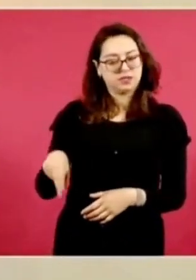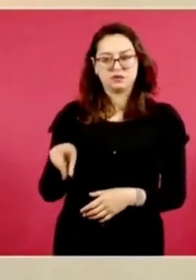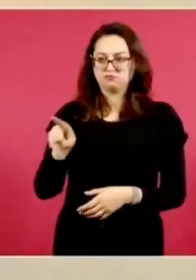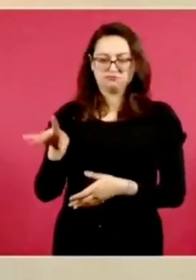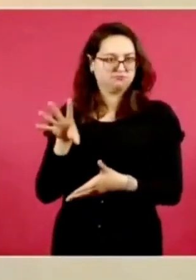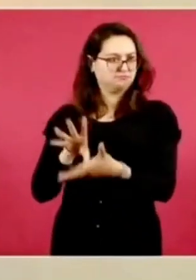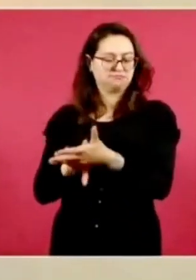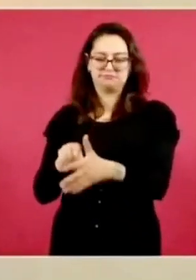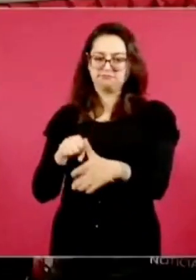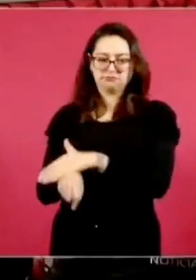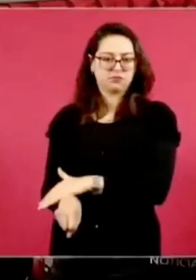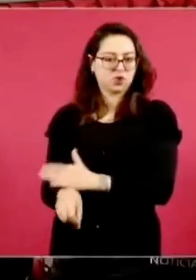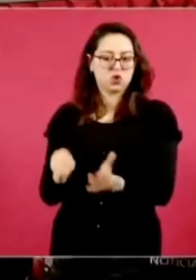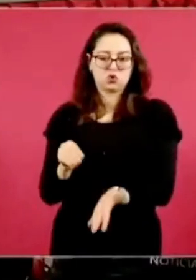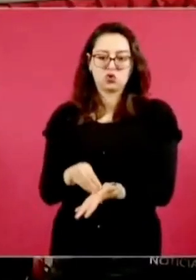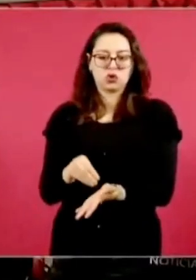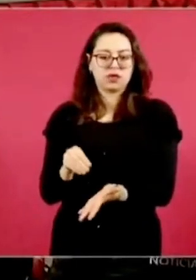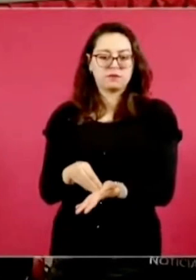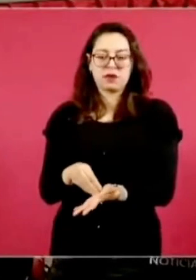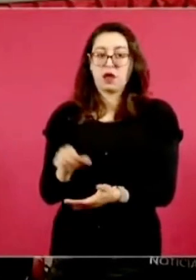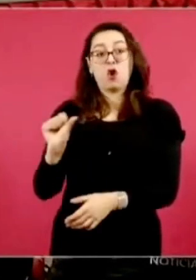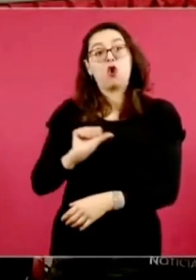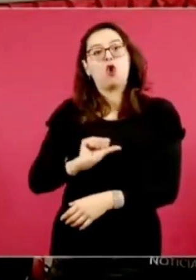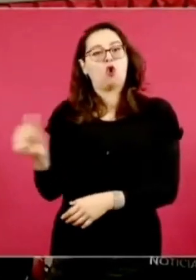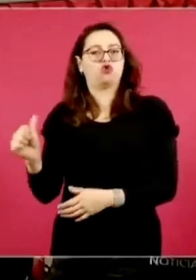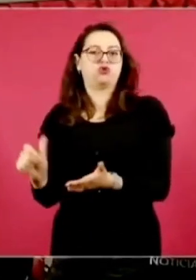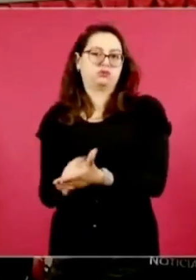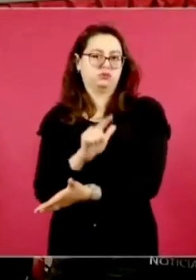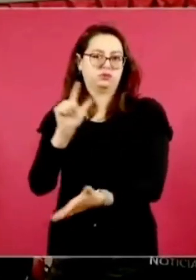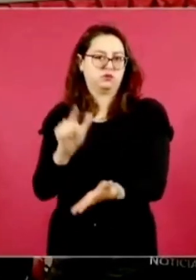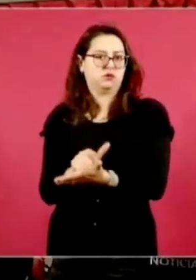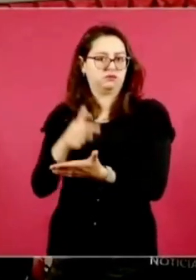penal del altiplano por otras causas penales.